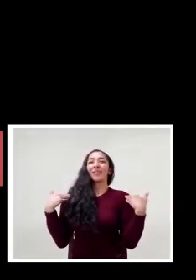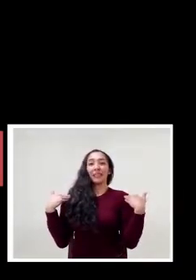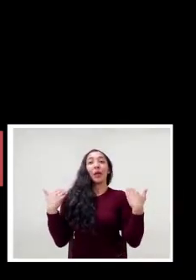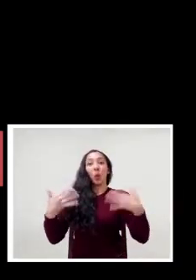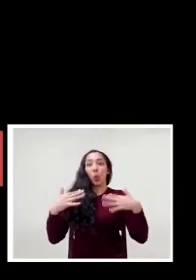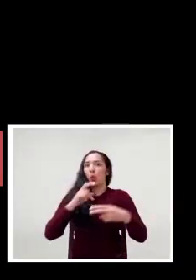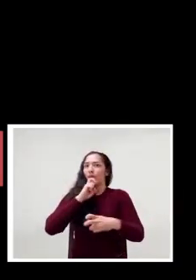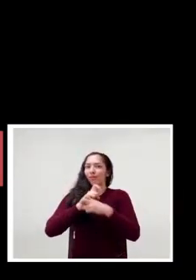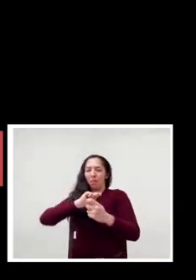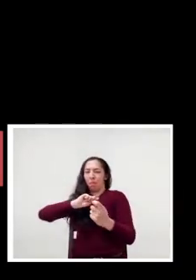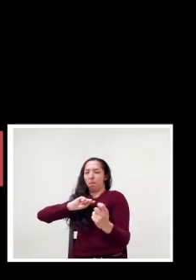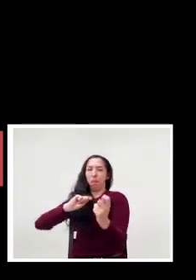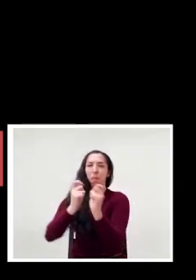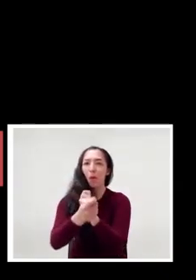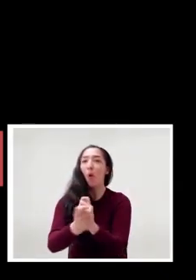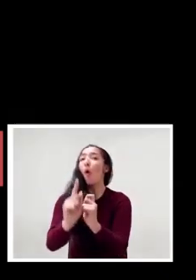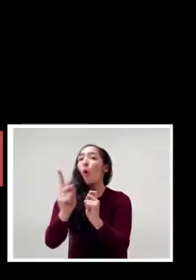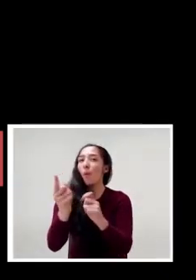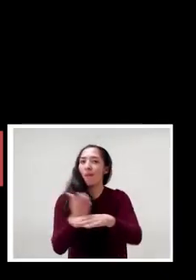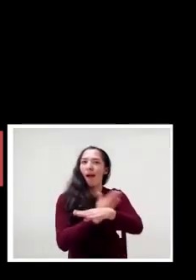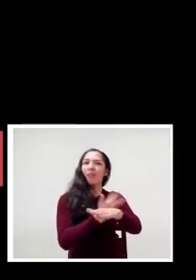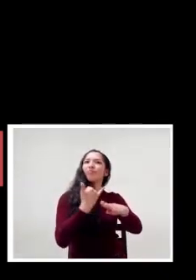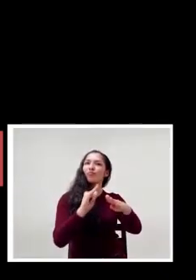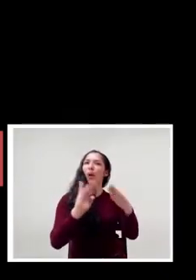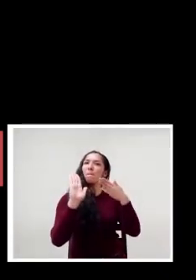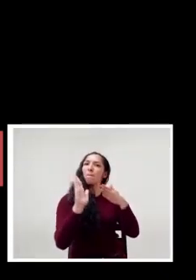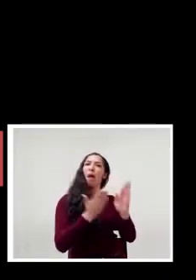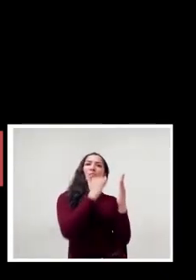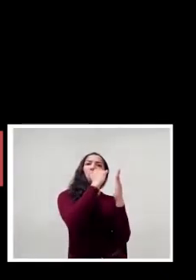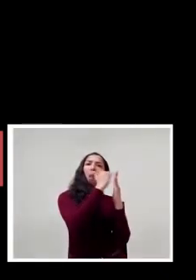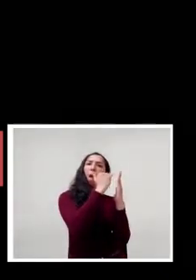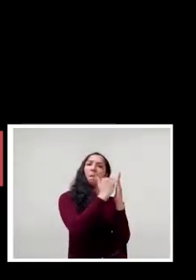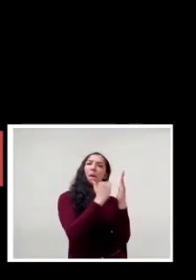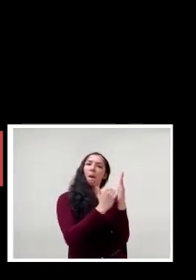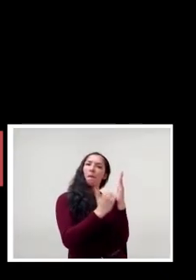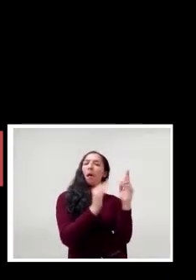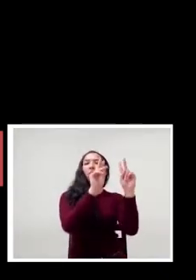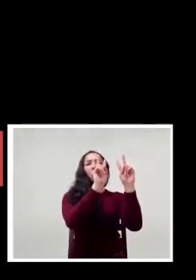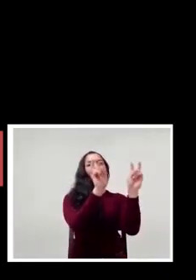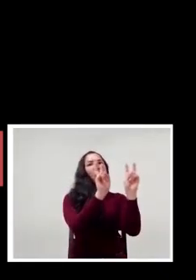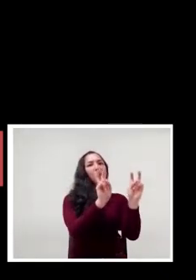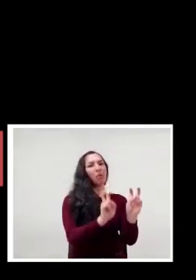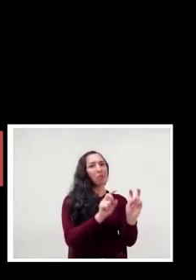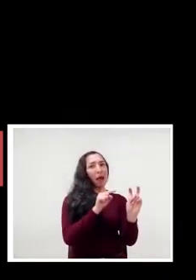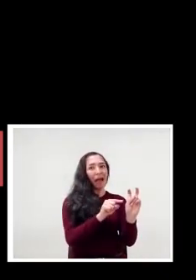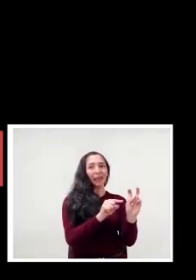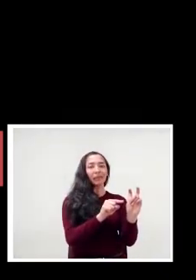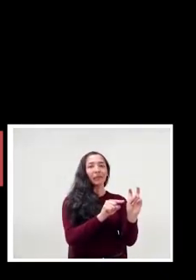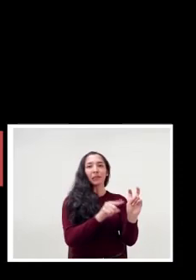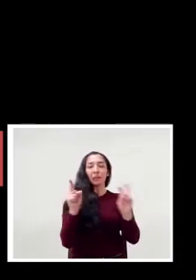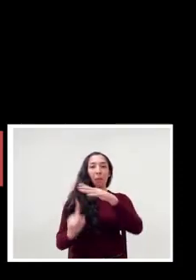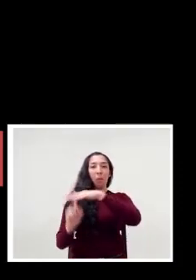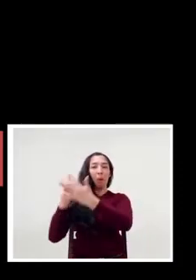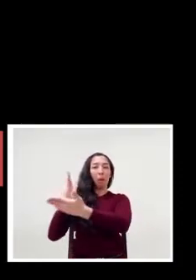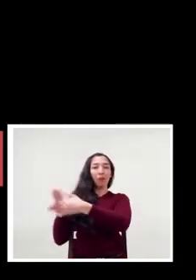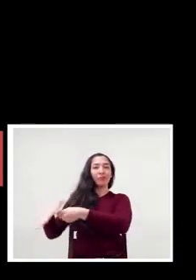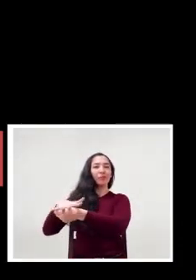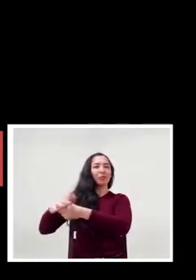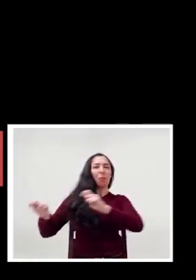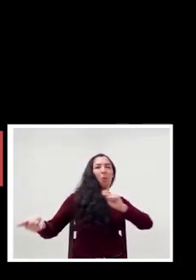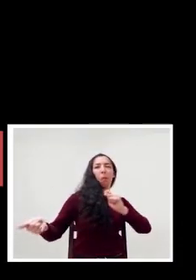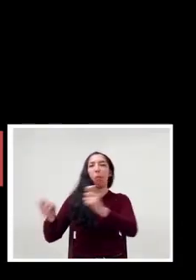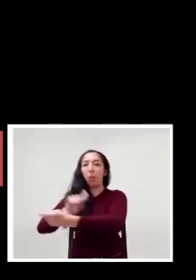ya que nos ha tocado, hemos tenido la necesidad de modificar el plan de estudios, pasar de